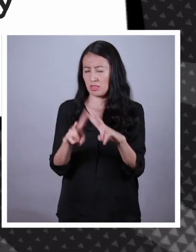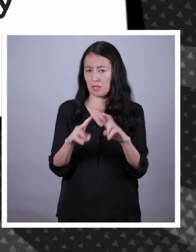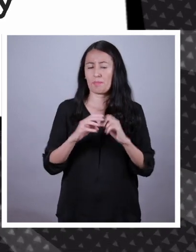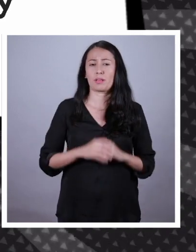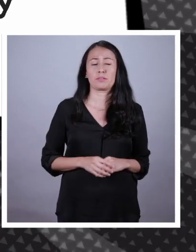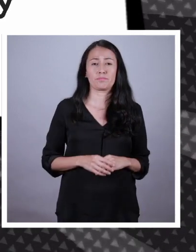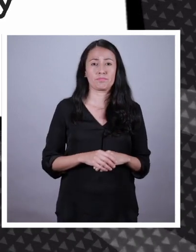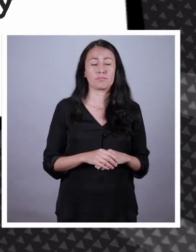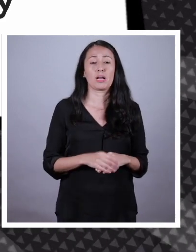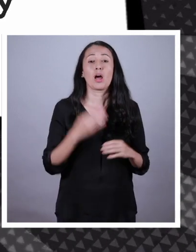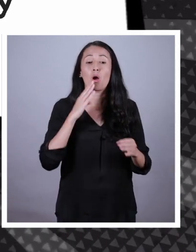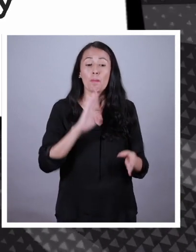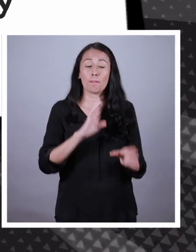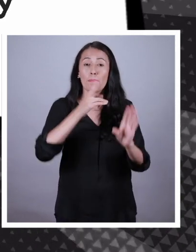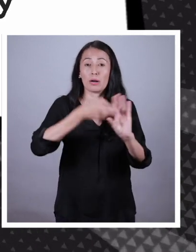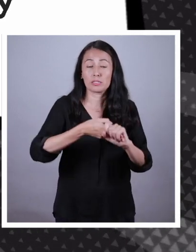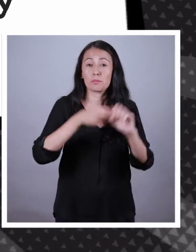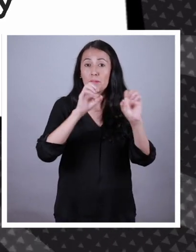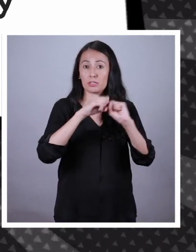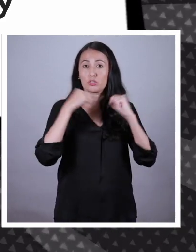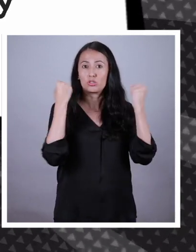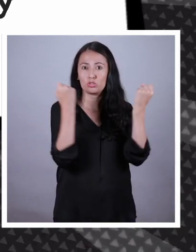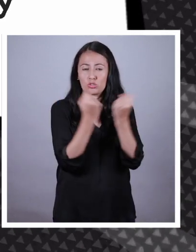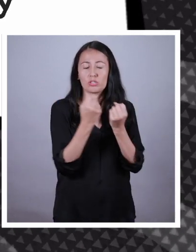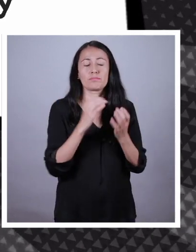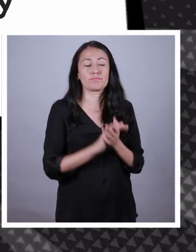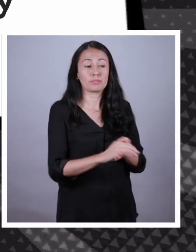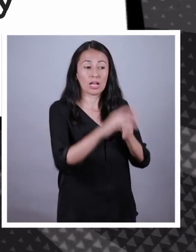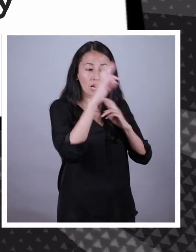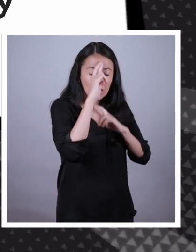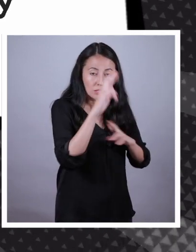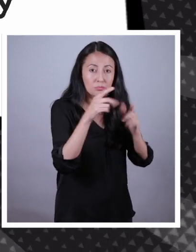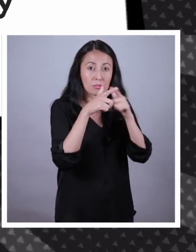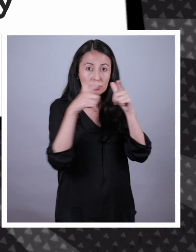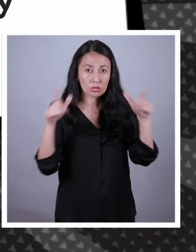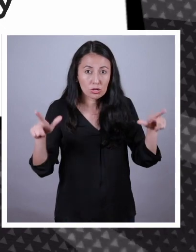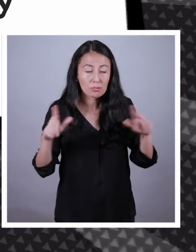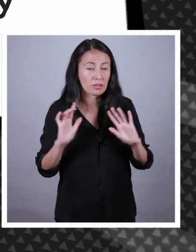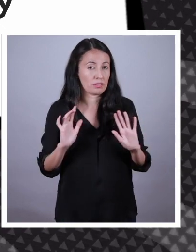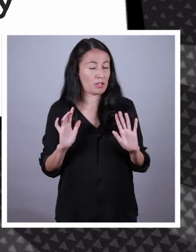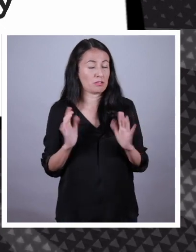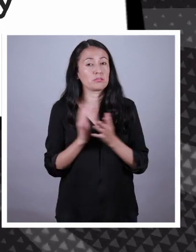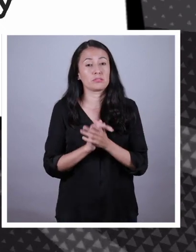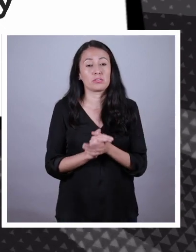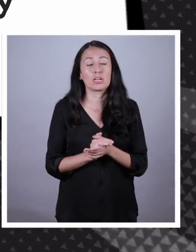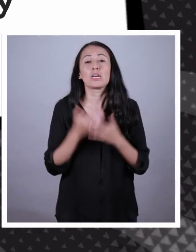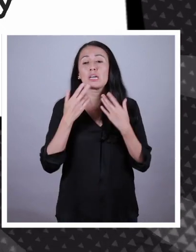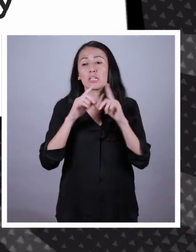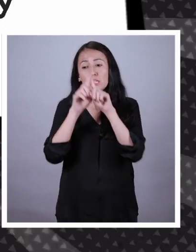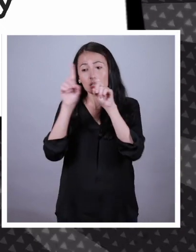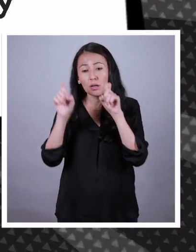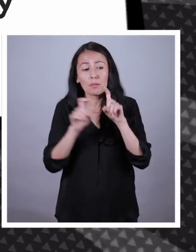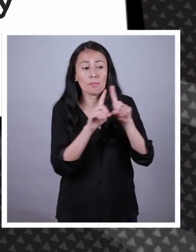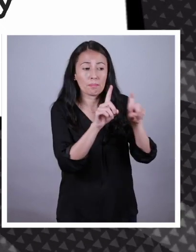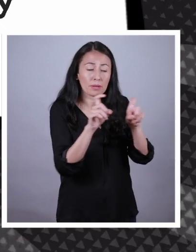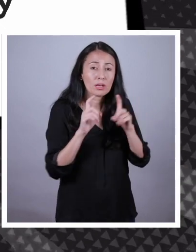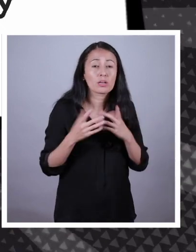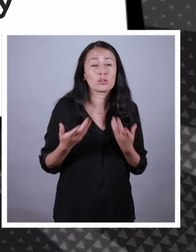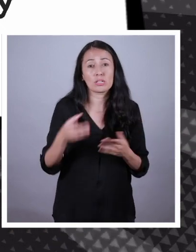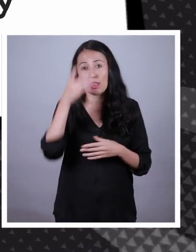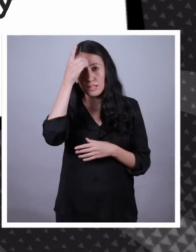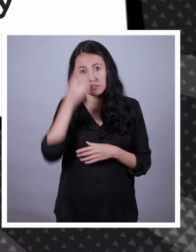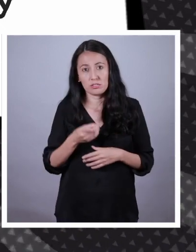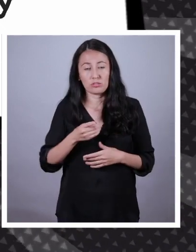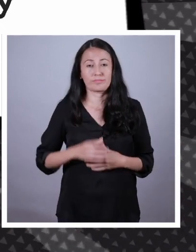comunitaria Participación social Respeto de su libertad y dignidad Y ser consultados en los asuntos que les afecten